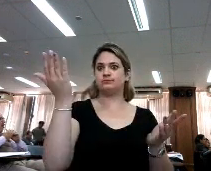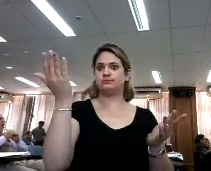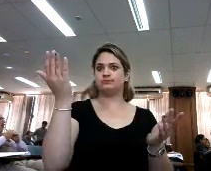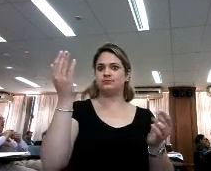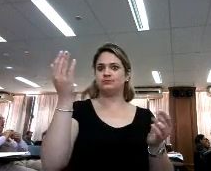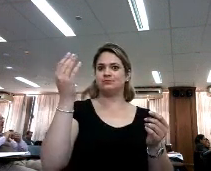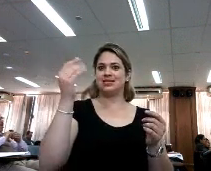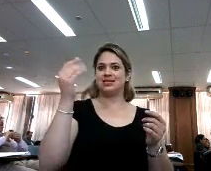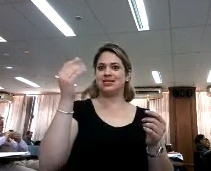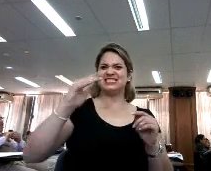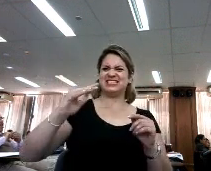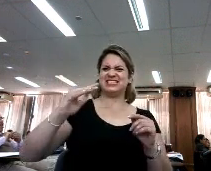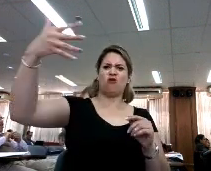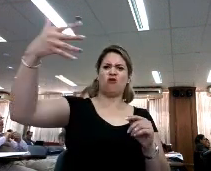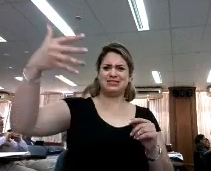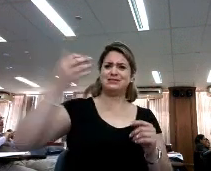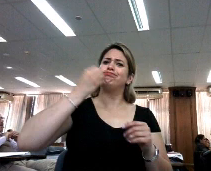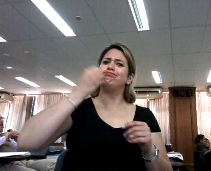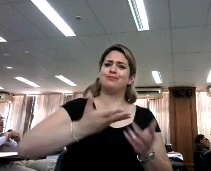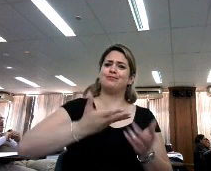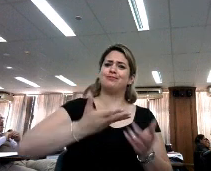Cinco veces más. Entonces,